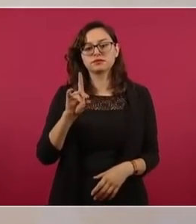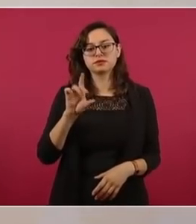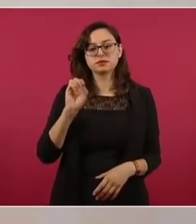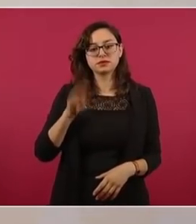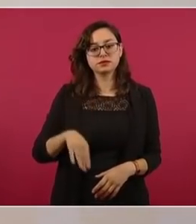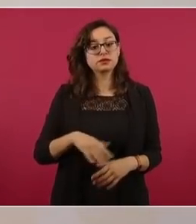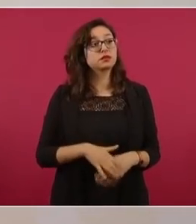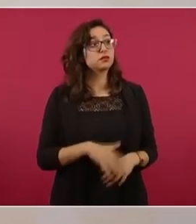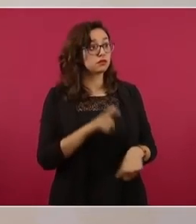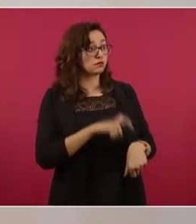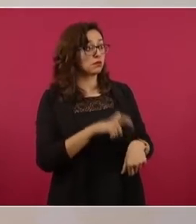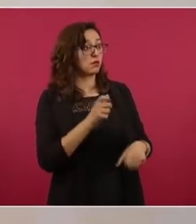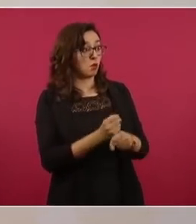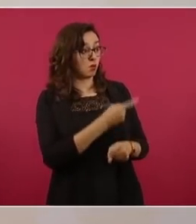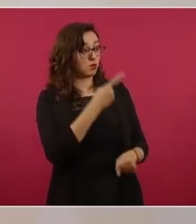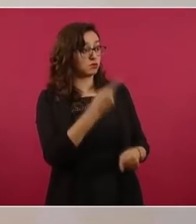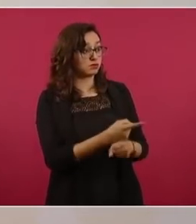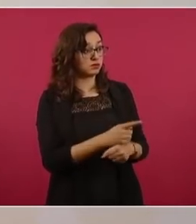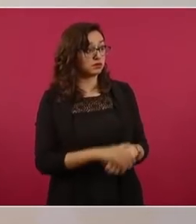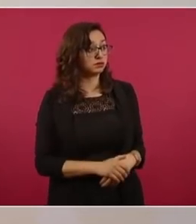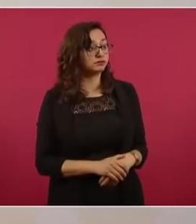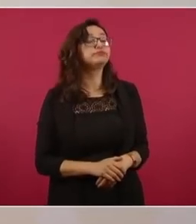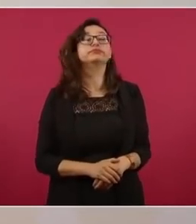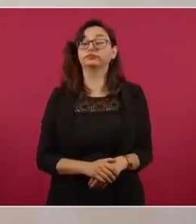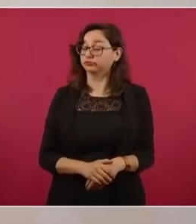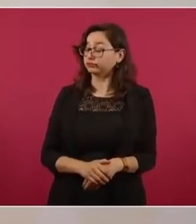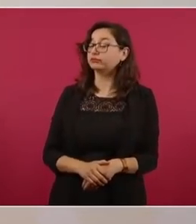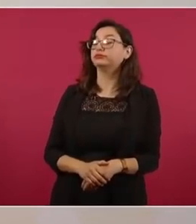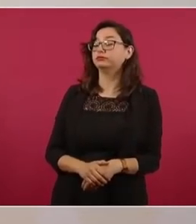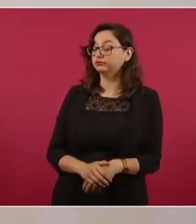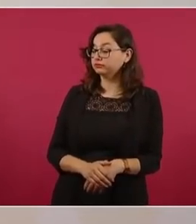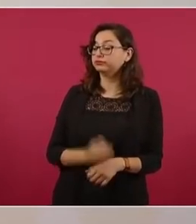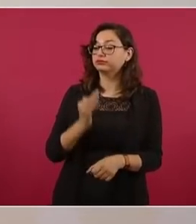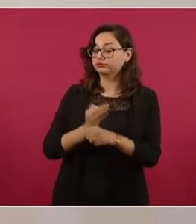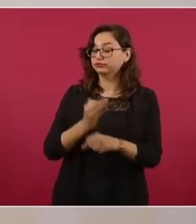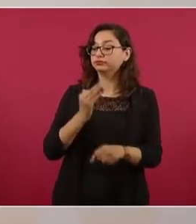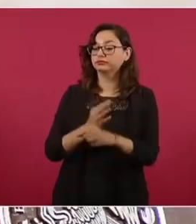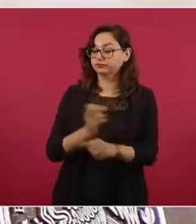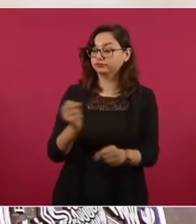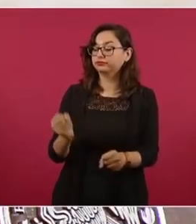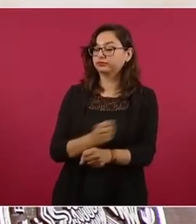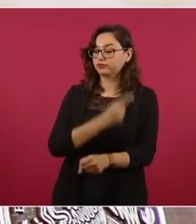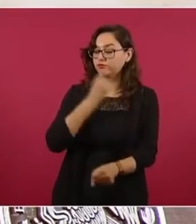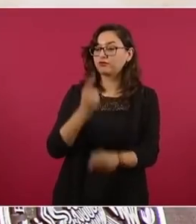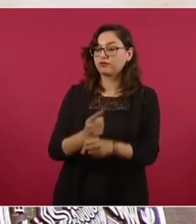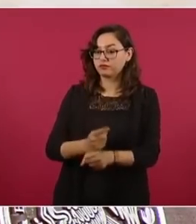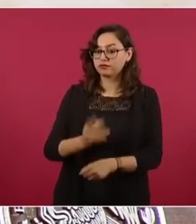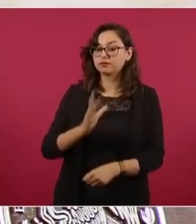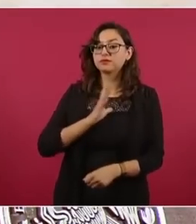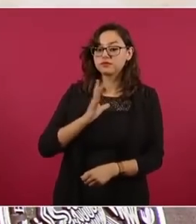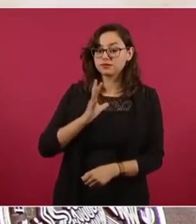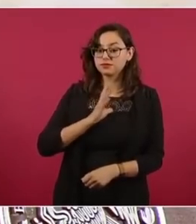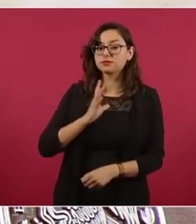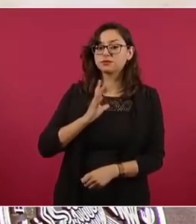oportunidad, señor presidente? Es un tiempo de oportunidad y